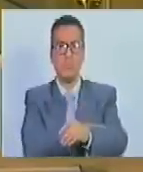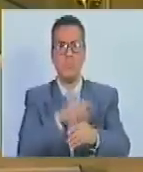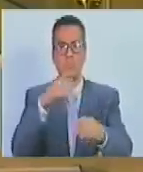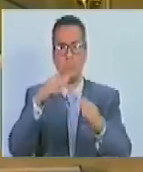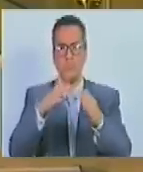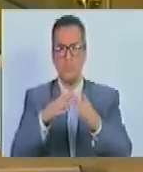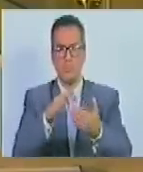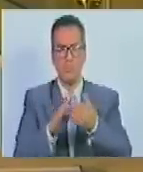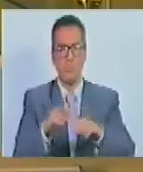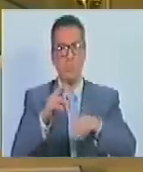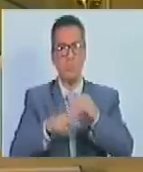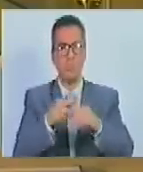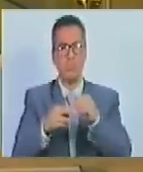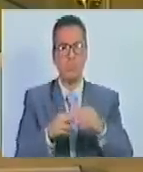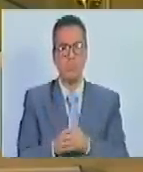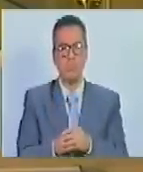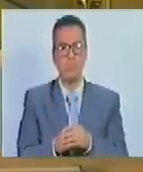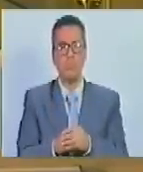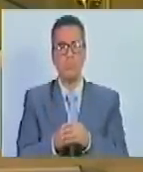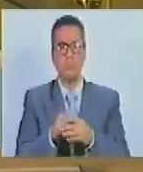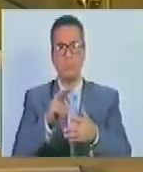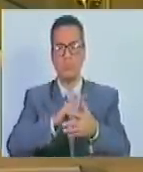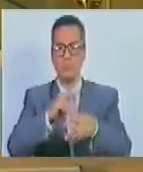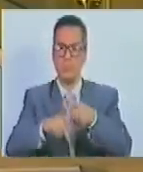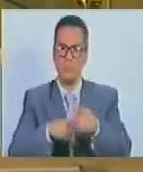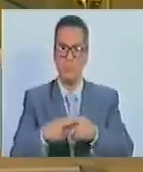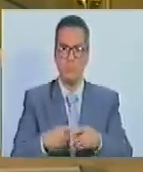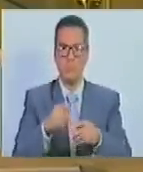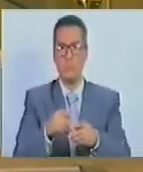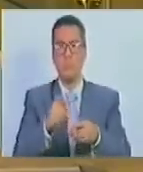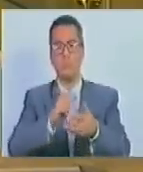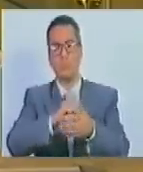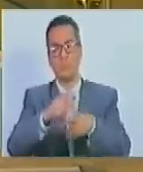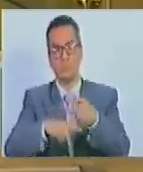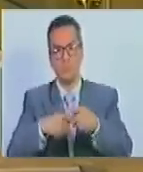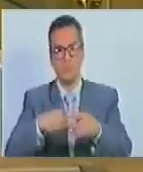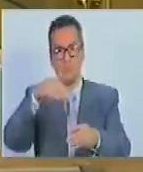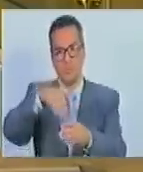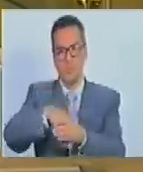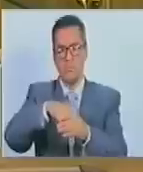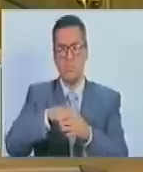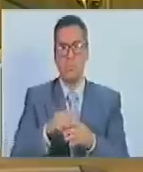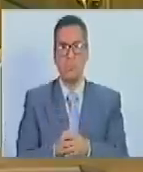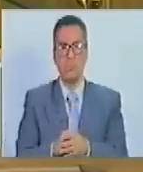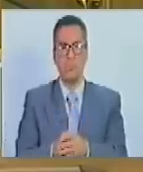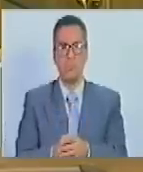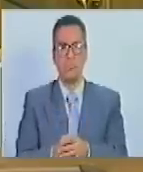incluyendo lo relacionado con la progresiva automatización de los procesos electorales.